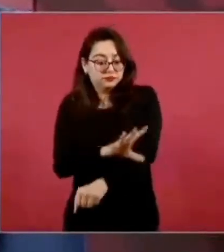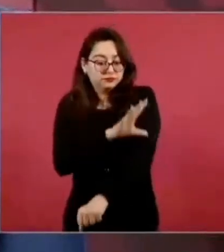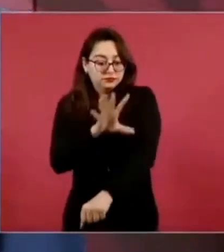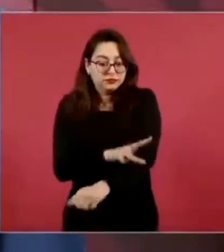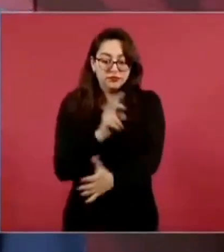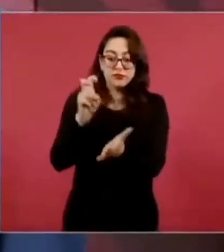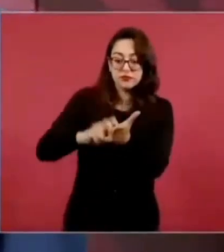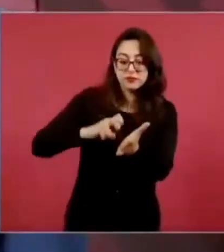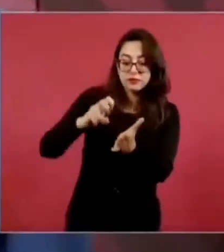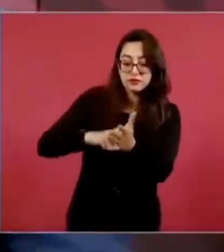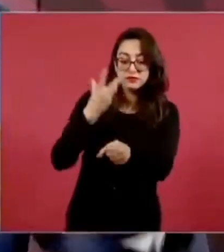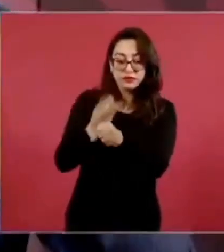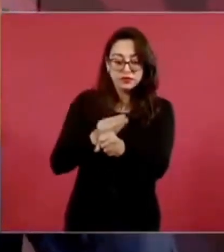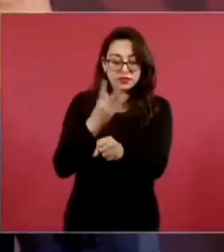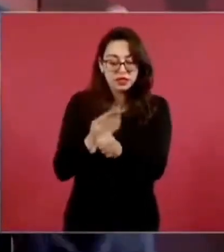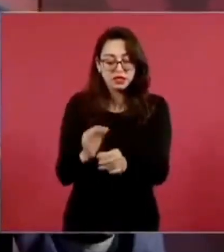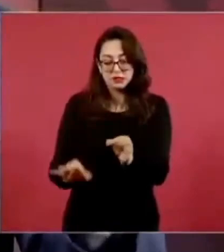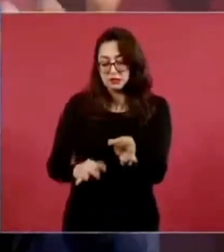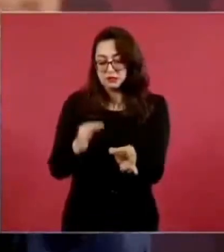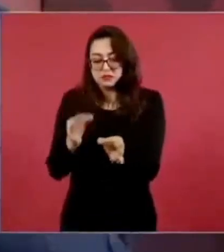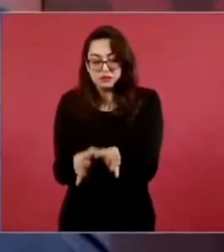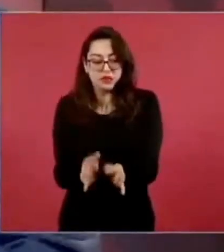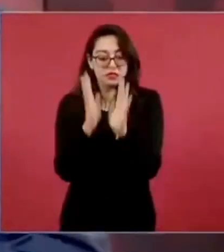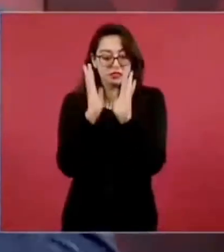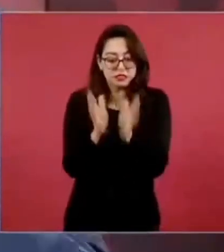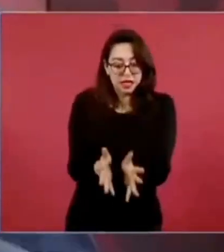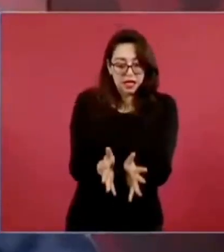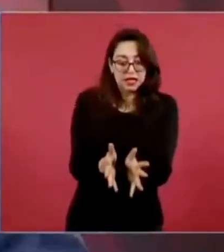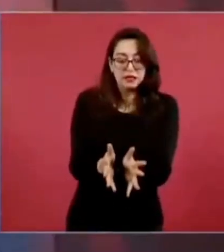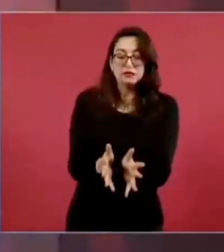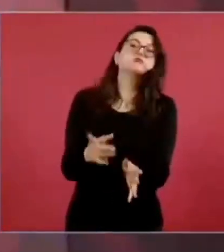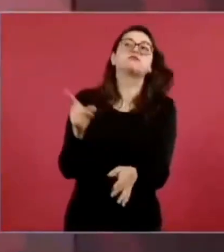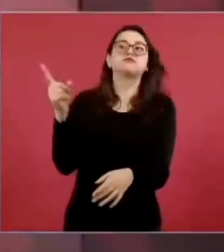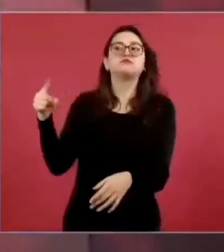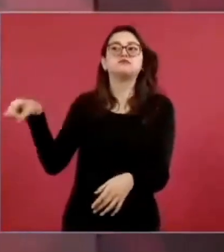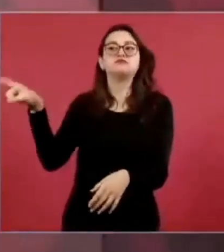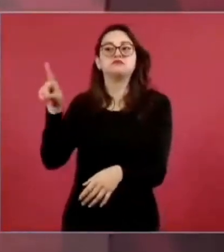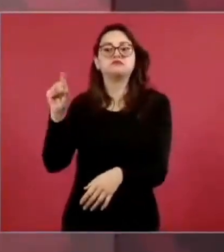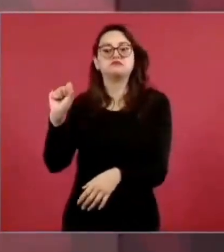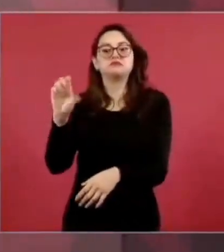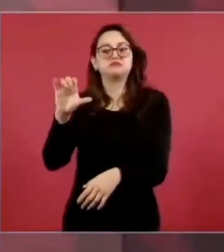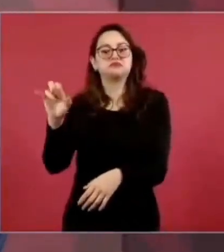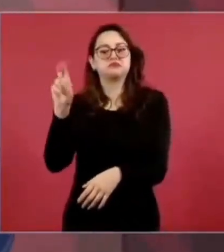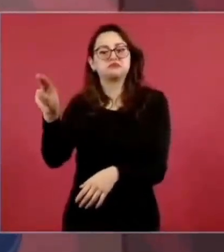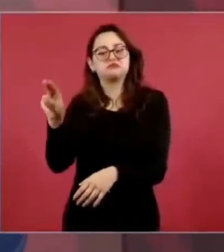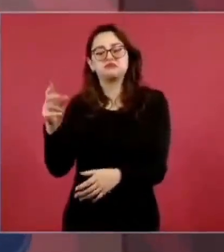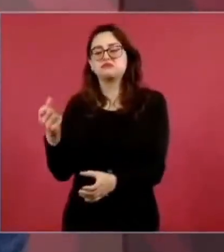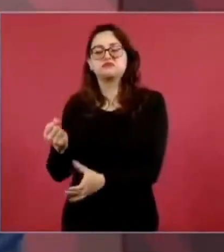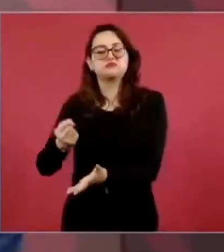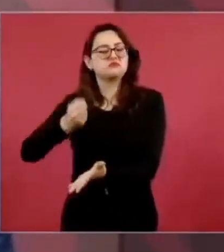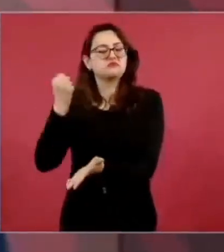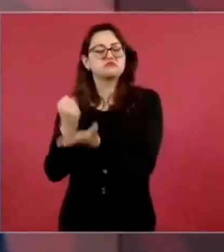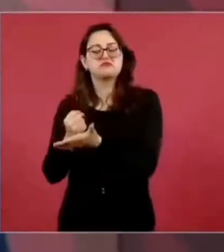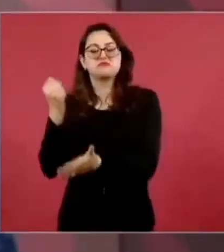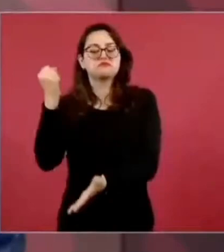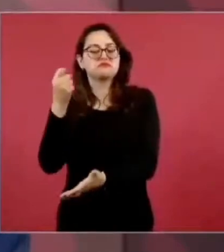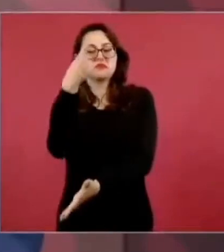que se propuso para darle más